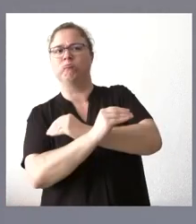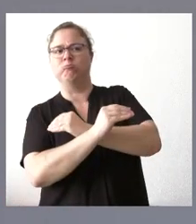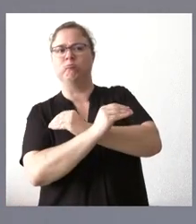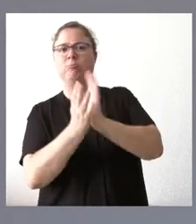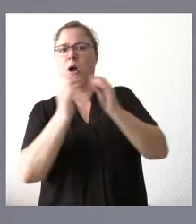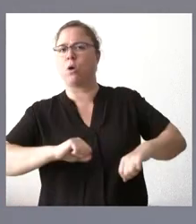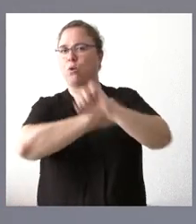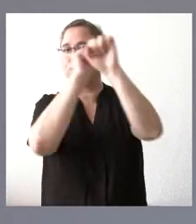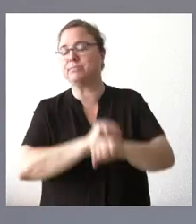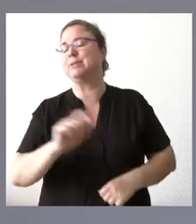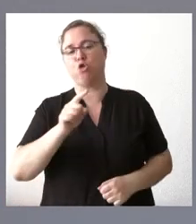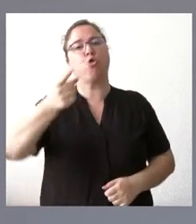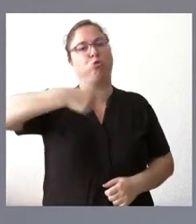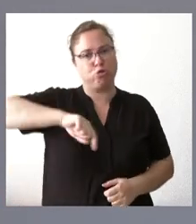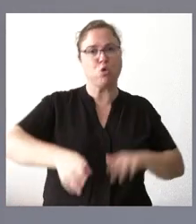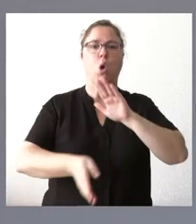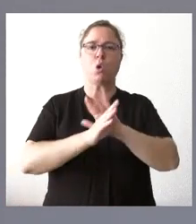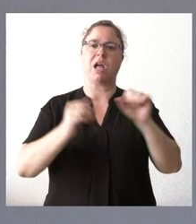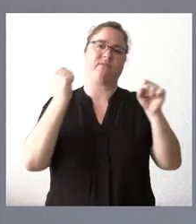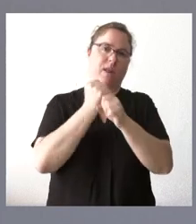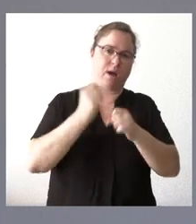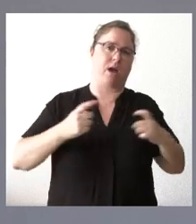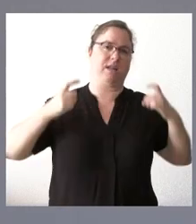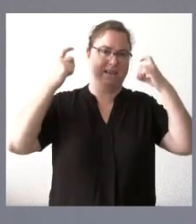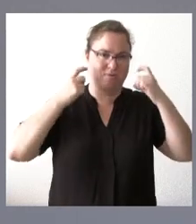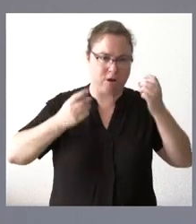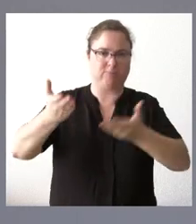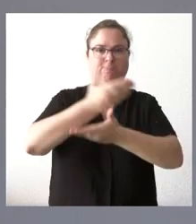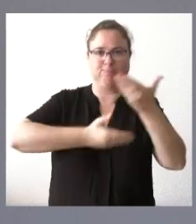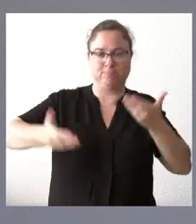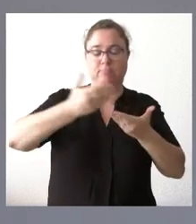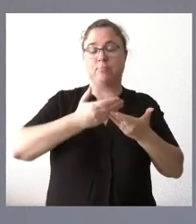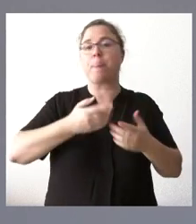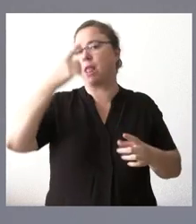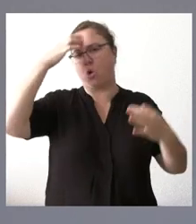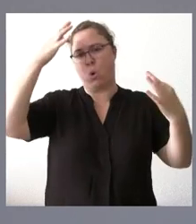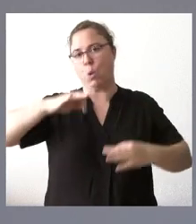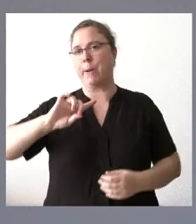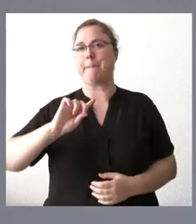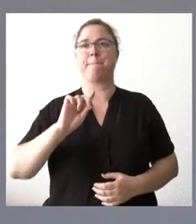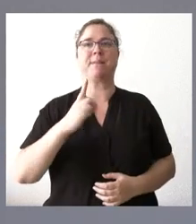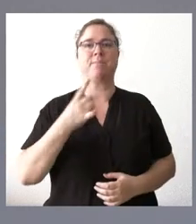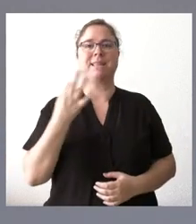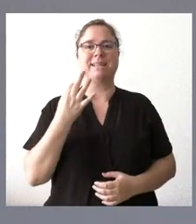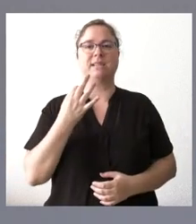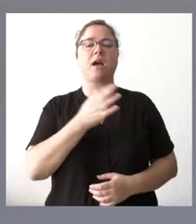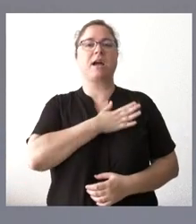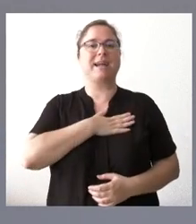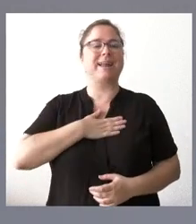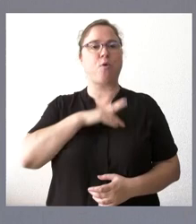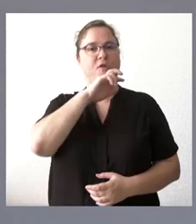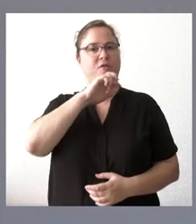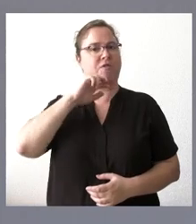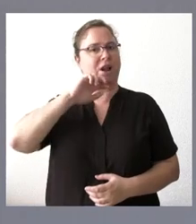Nosotros vamos a seguir trabajando y esforzándonos en todos los ámbitos. Como es natural la principal consideración, el principal valor